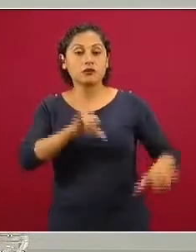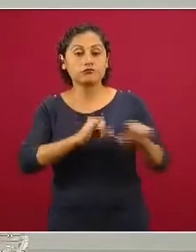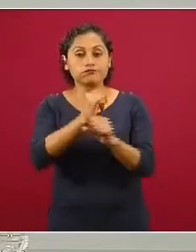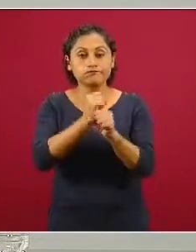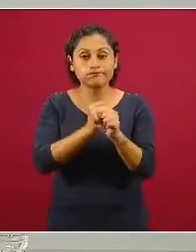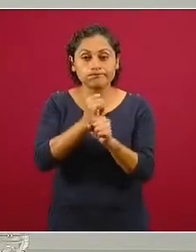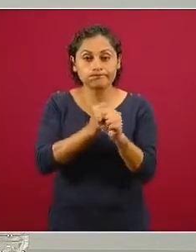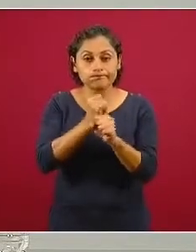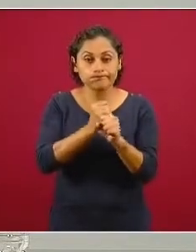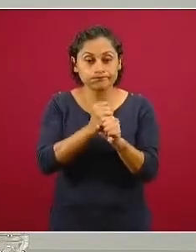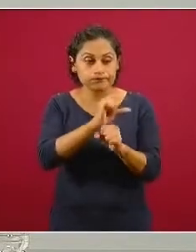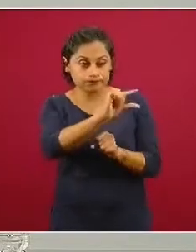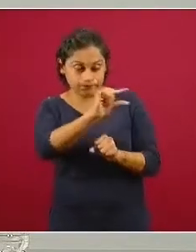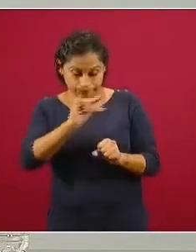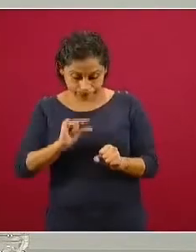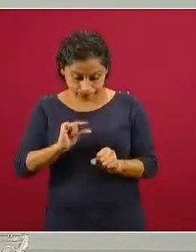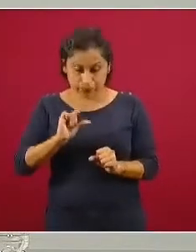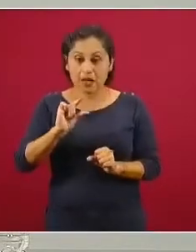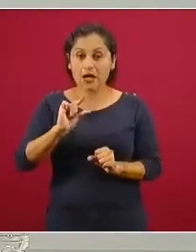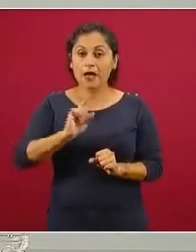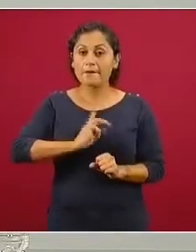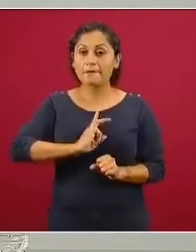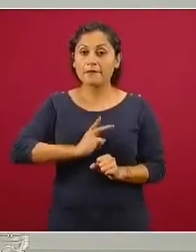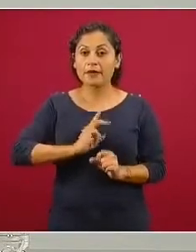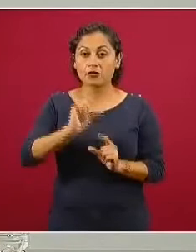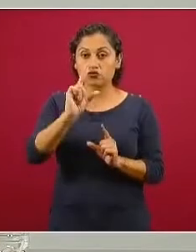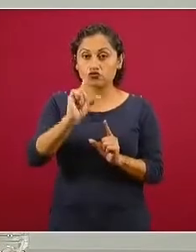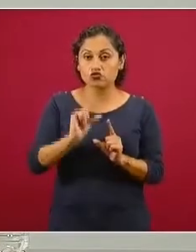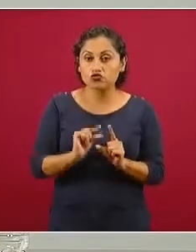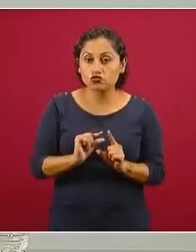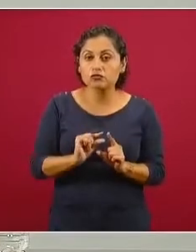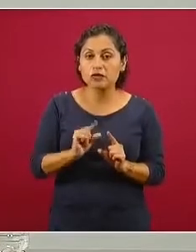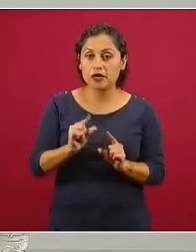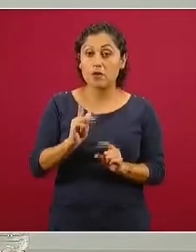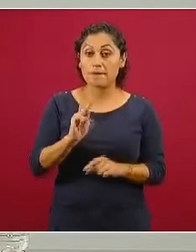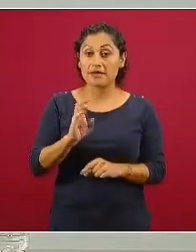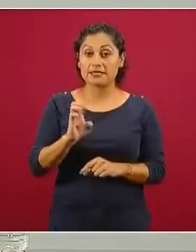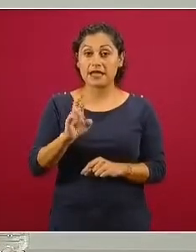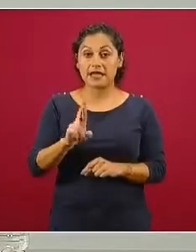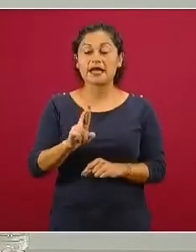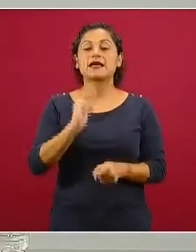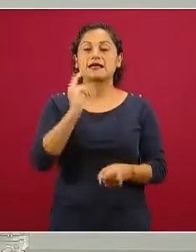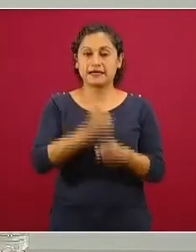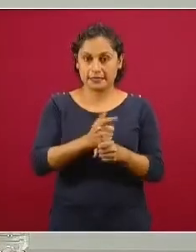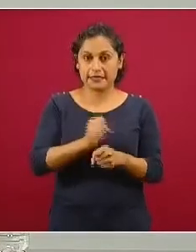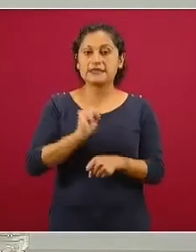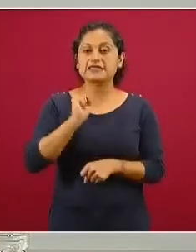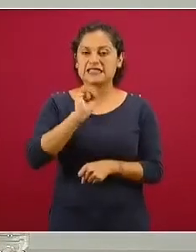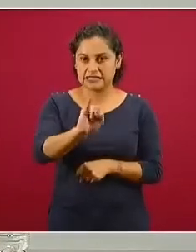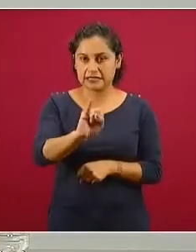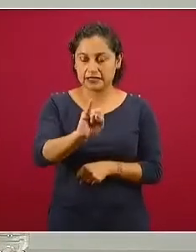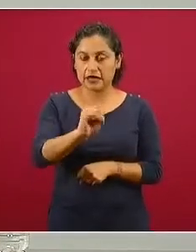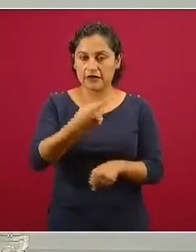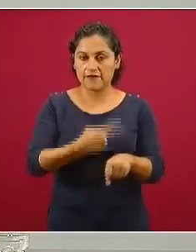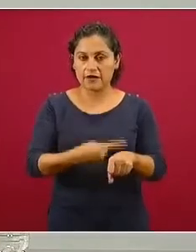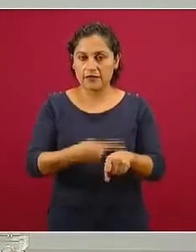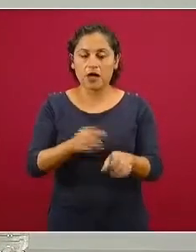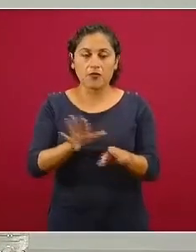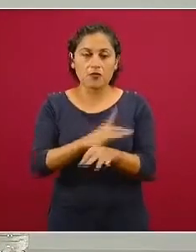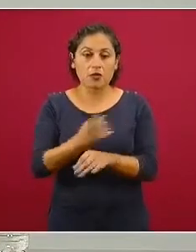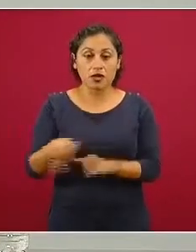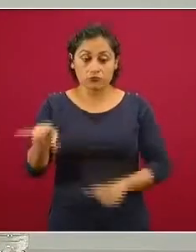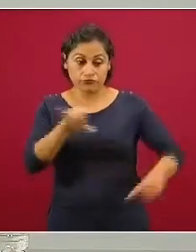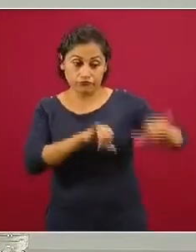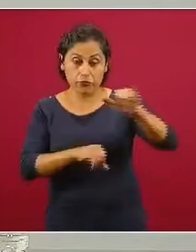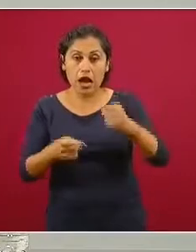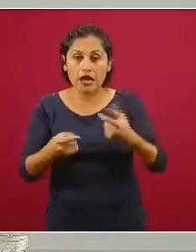las fracciones del virus con una prueba de PCR, porque la prueba de PCR, eso es lo que detecta, fracciones del virus específicamente.